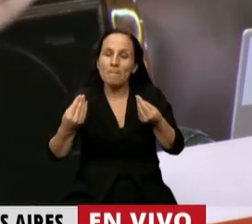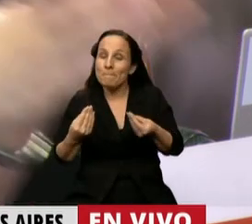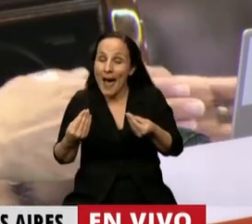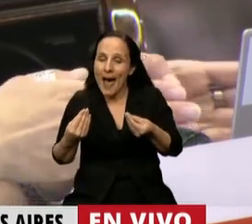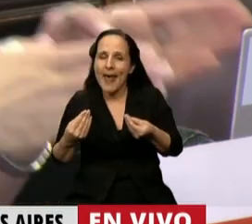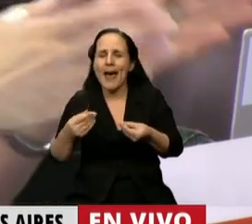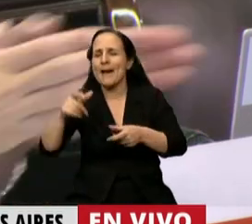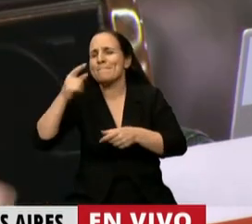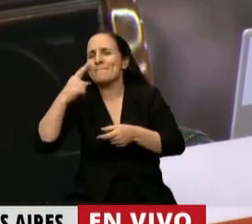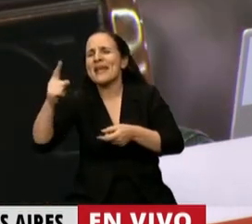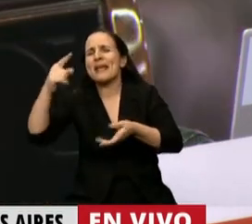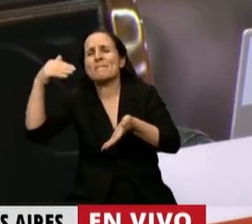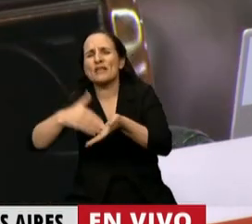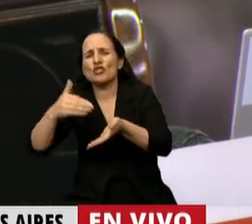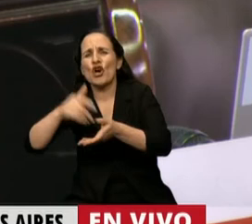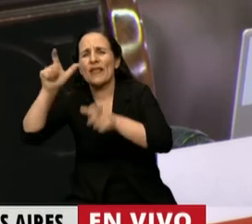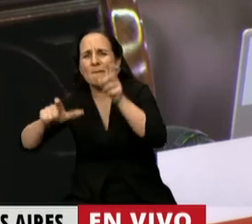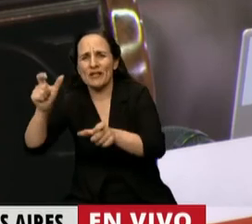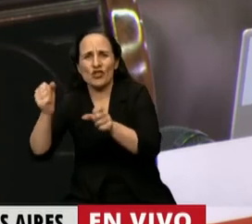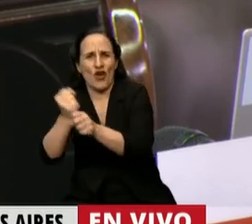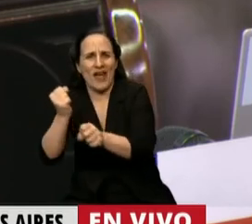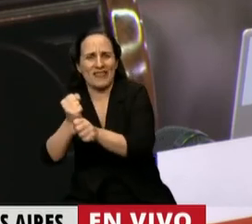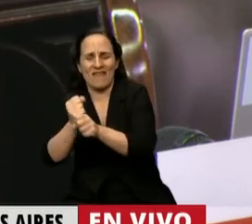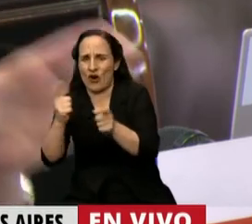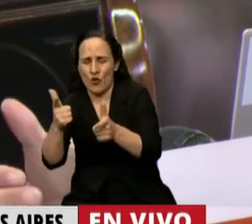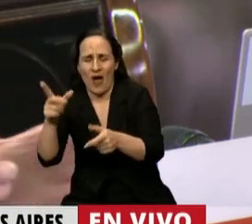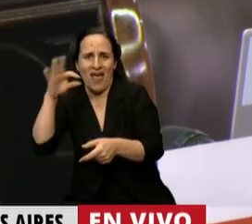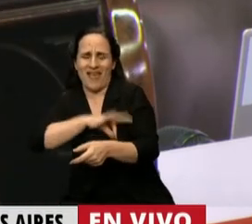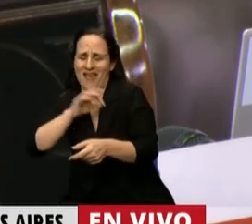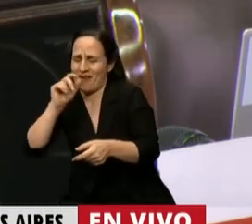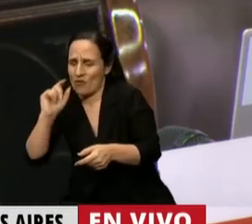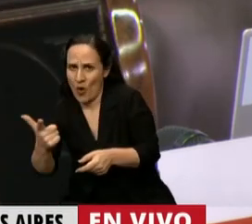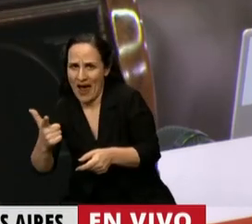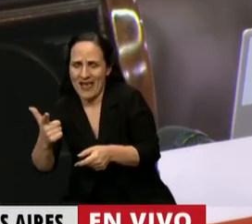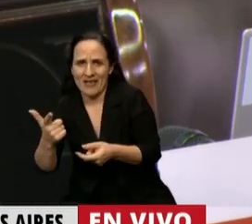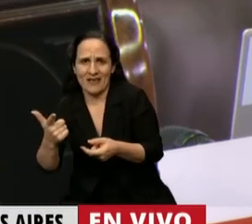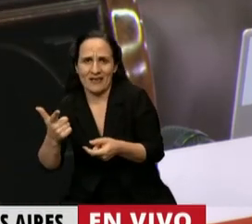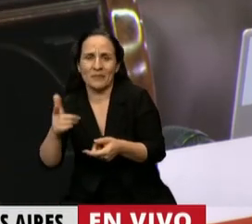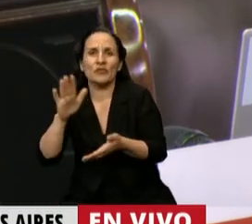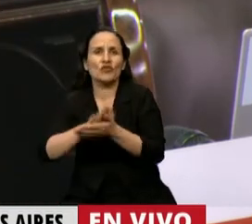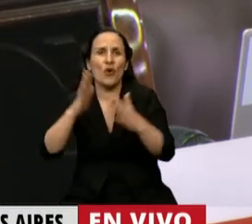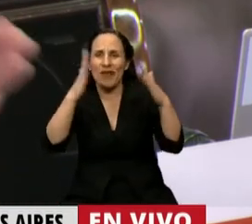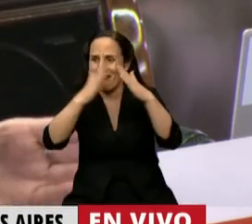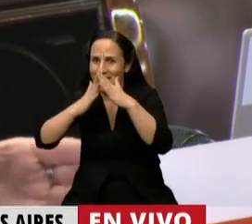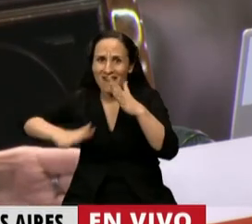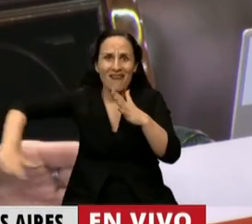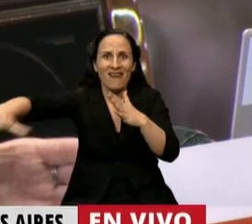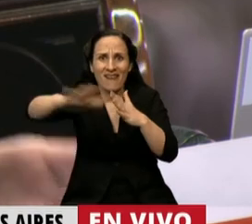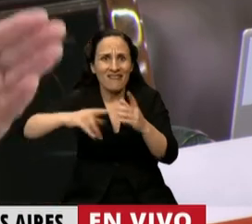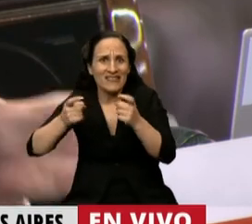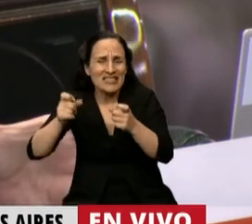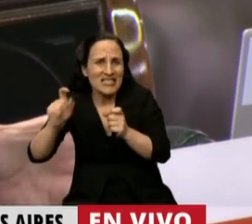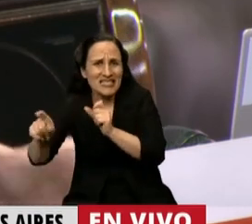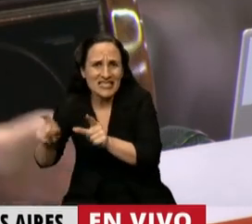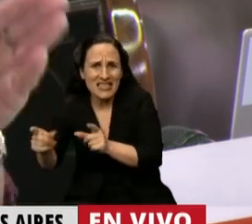miles y millones de trabajadores que hoy no tienen ingresos, resolver el problema de la vivienda popular y resolver